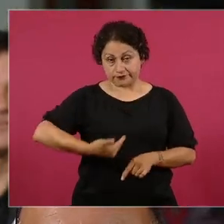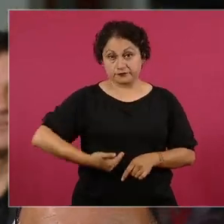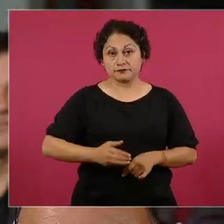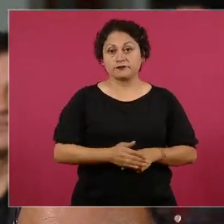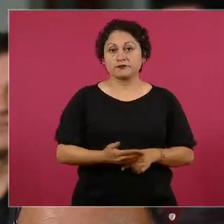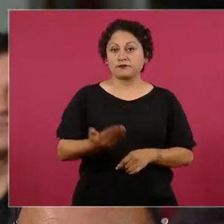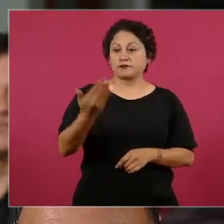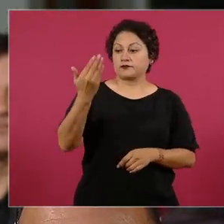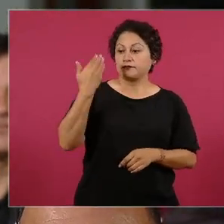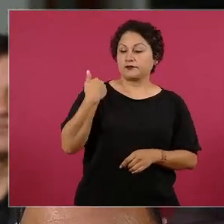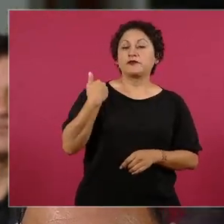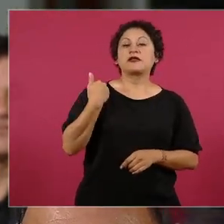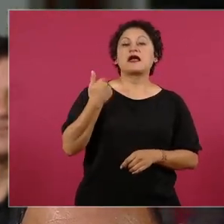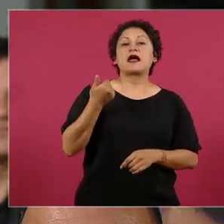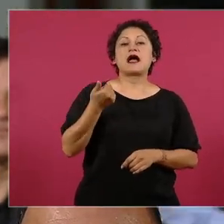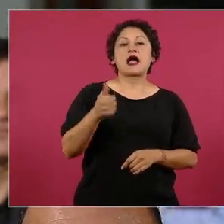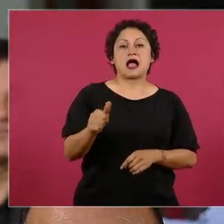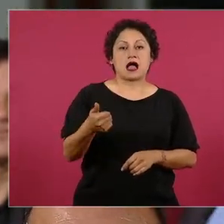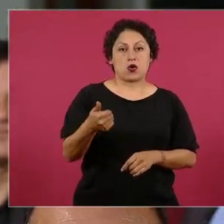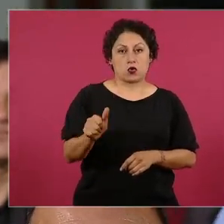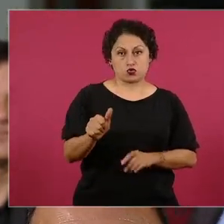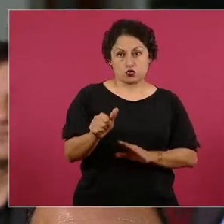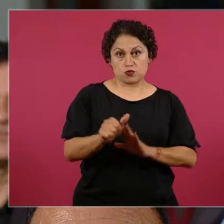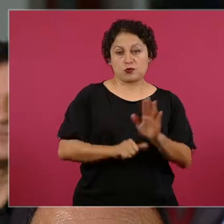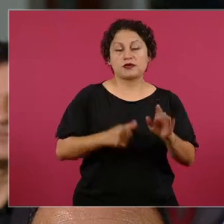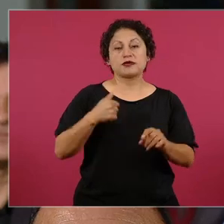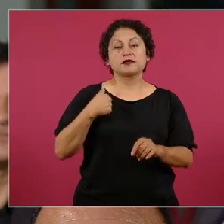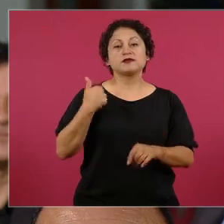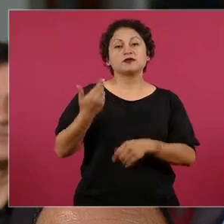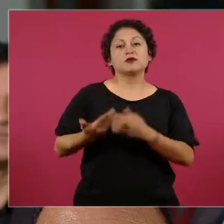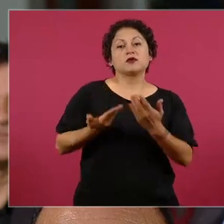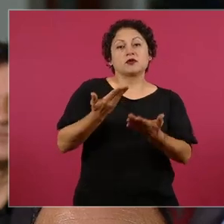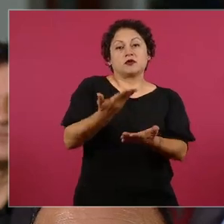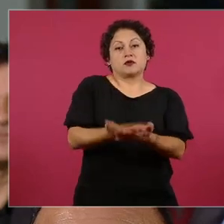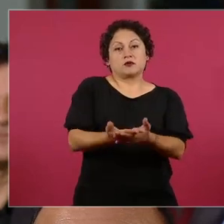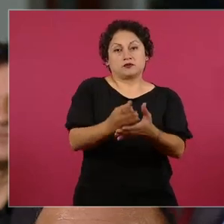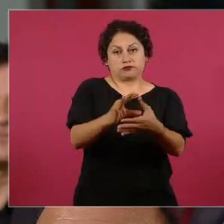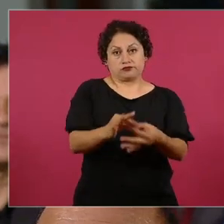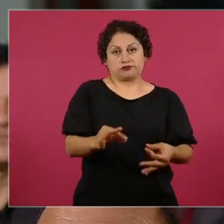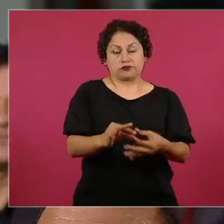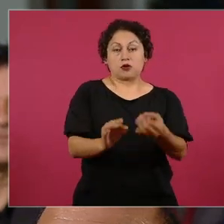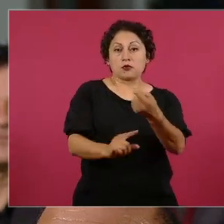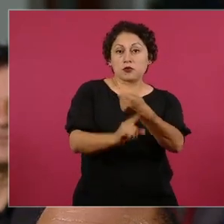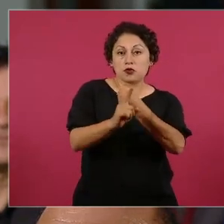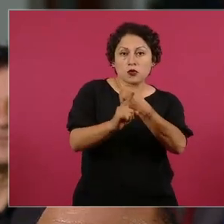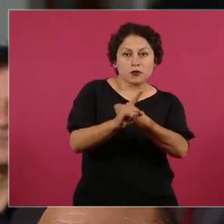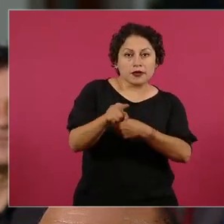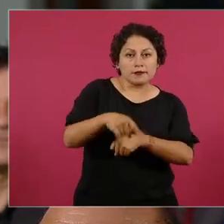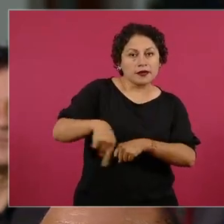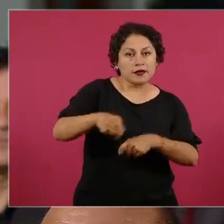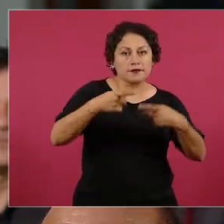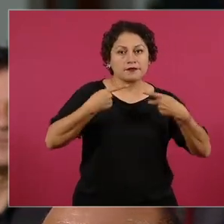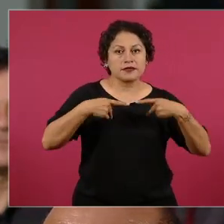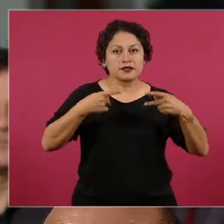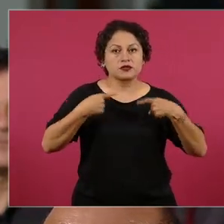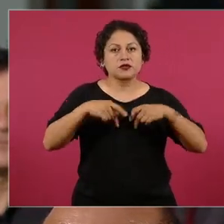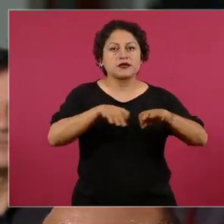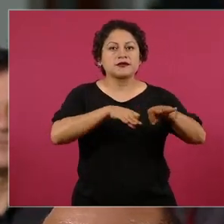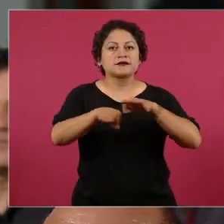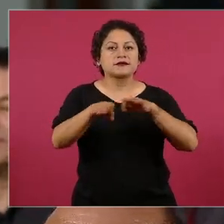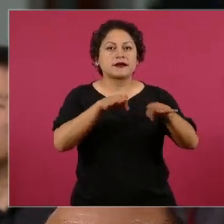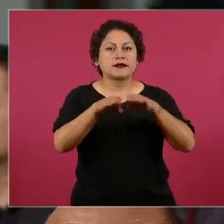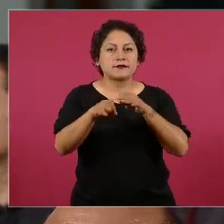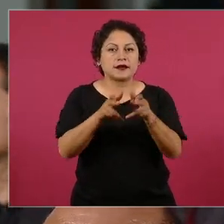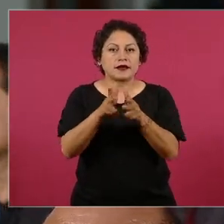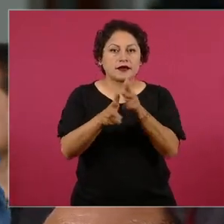le plantee una problemática que tienen los ferrocarrileros. Comentó que existía